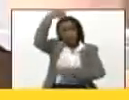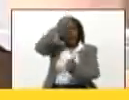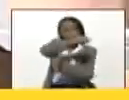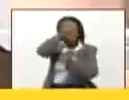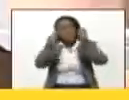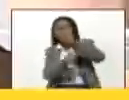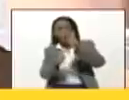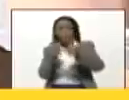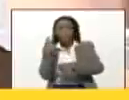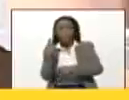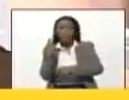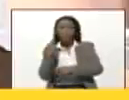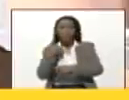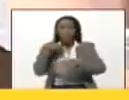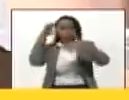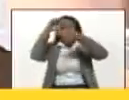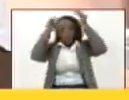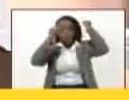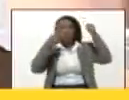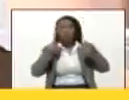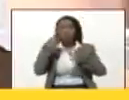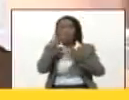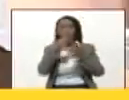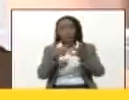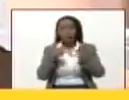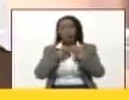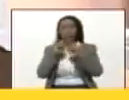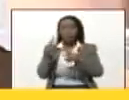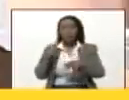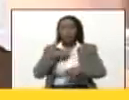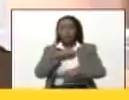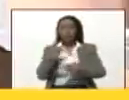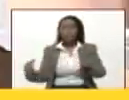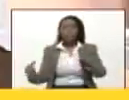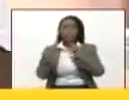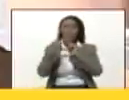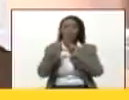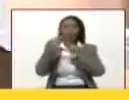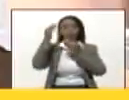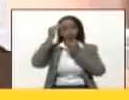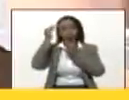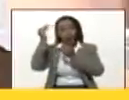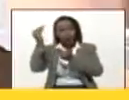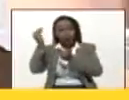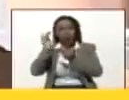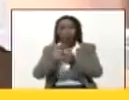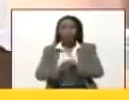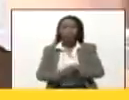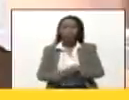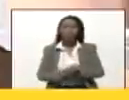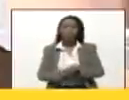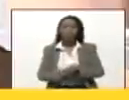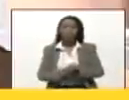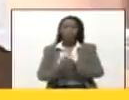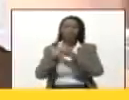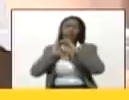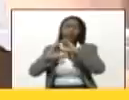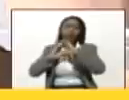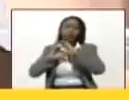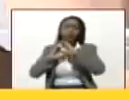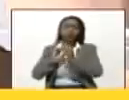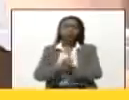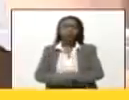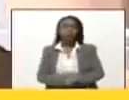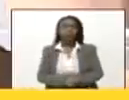cuando fui canciller en varias oportunidades nos encontramos nos saludamos y conversamos